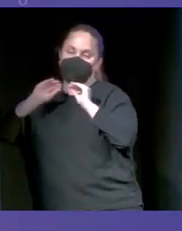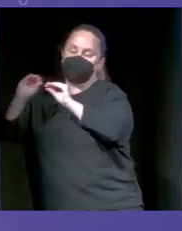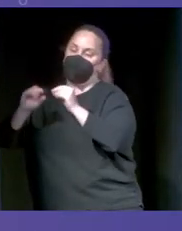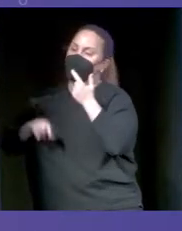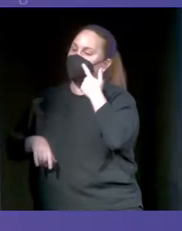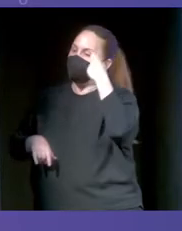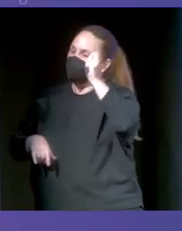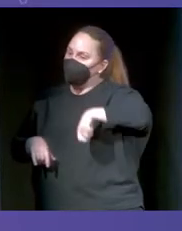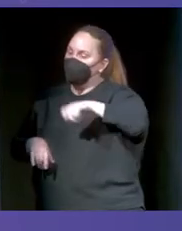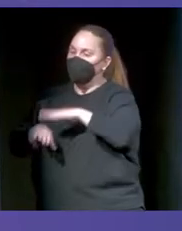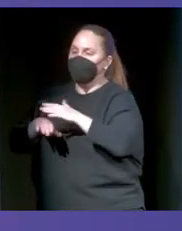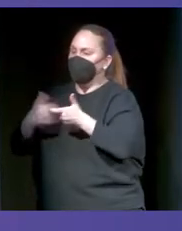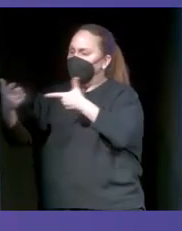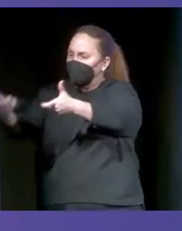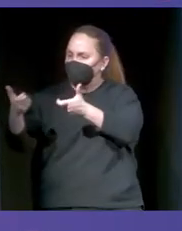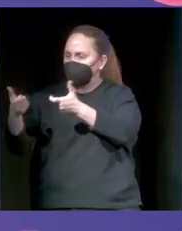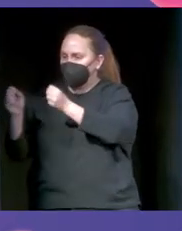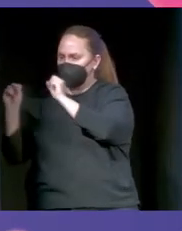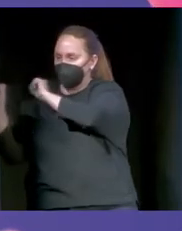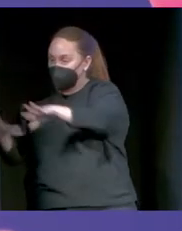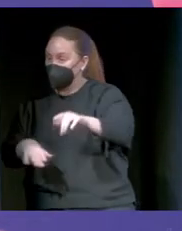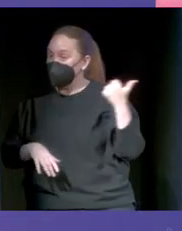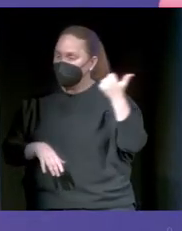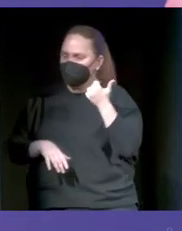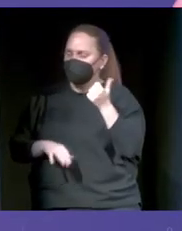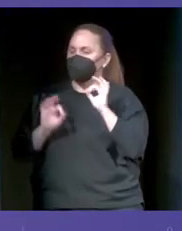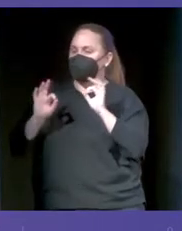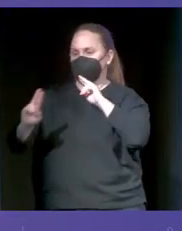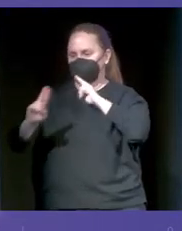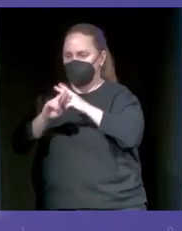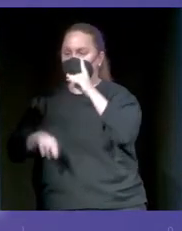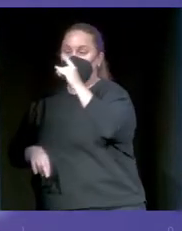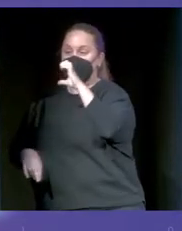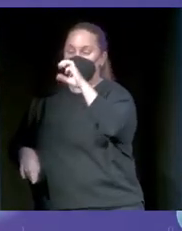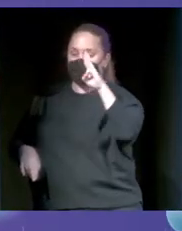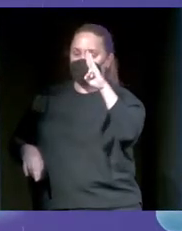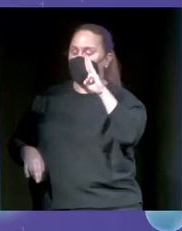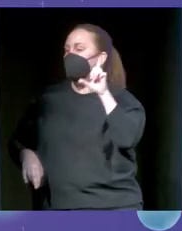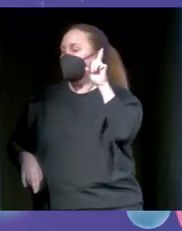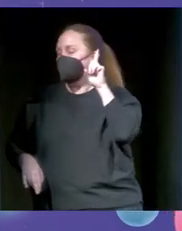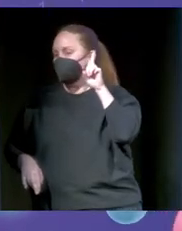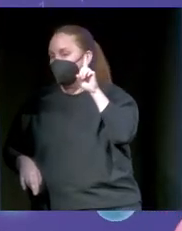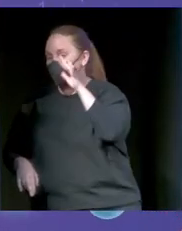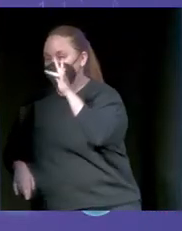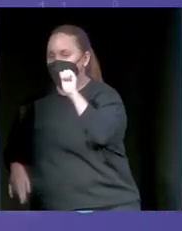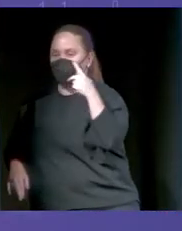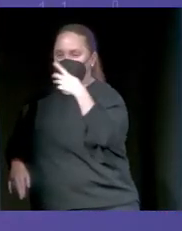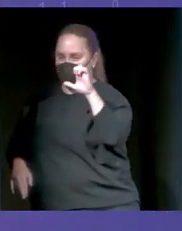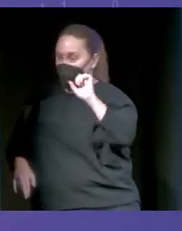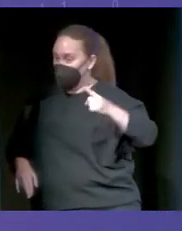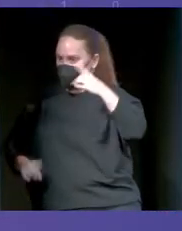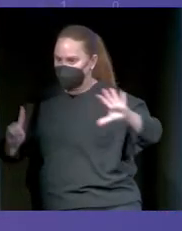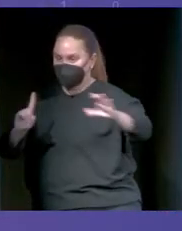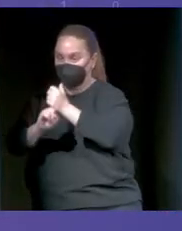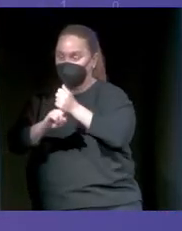desinformación. Es el primer deepfake que se ha encontrado en la invasión rusa de Ucrania, en el que se